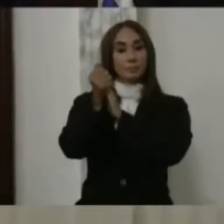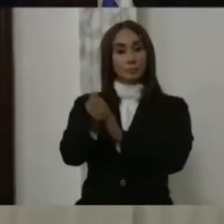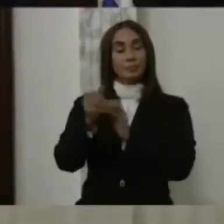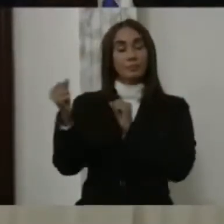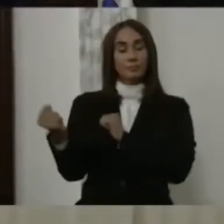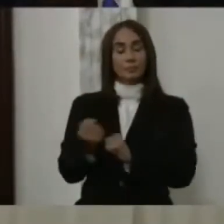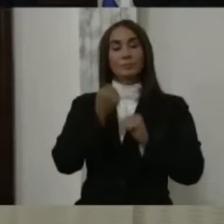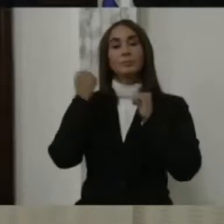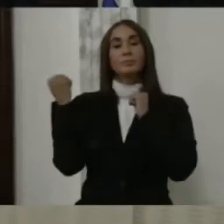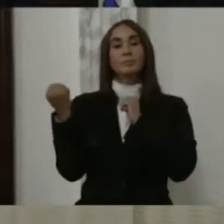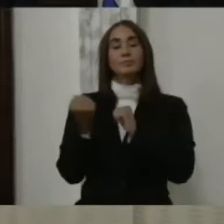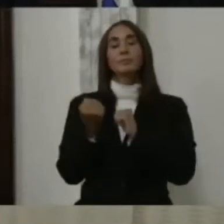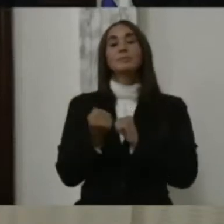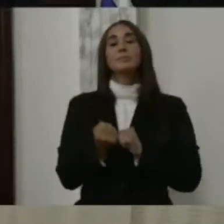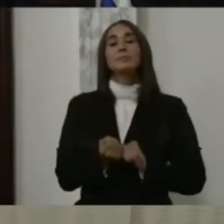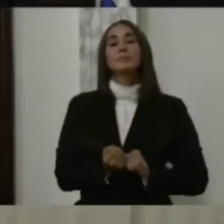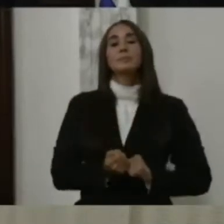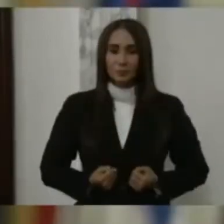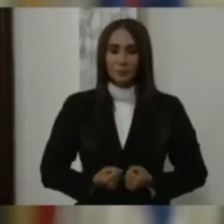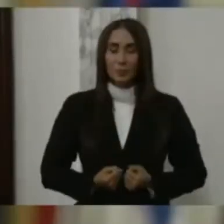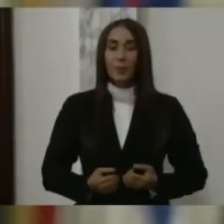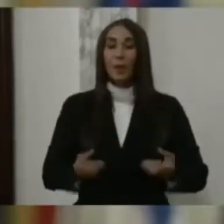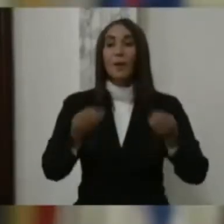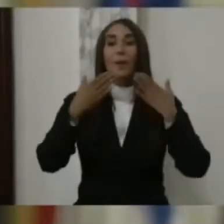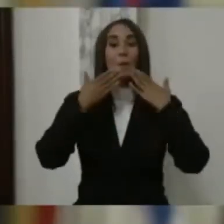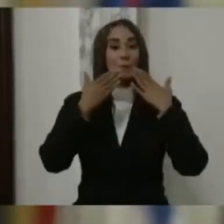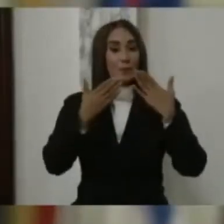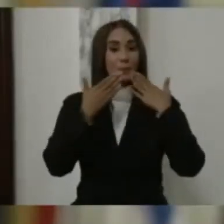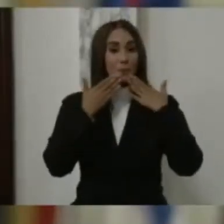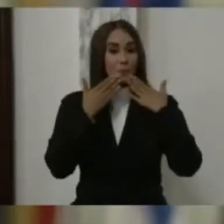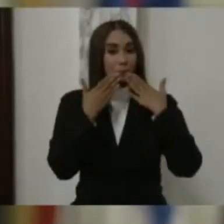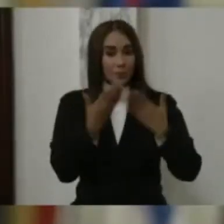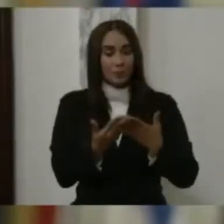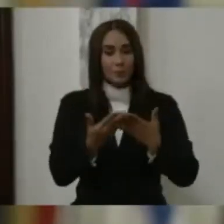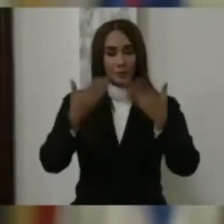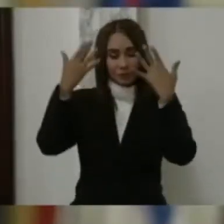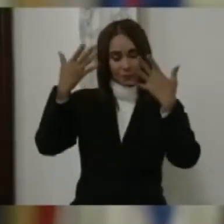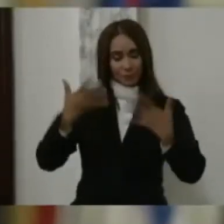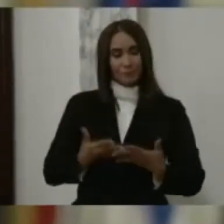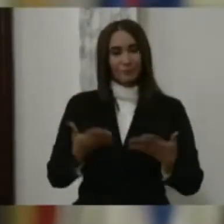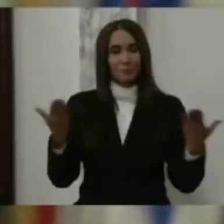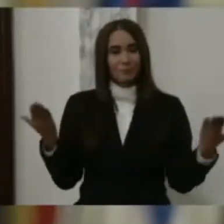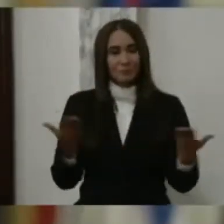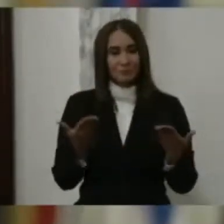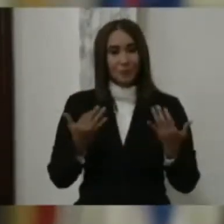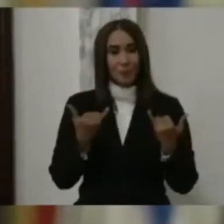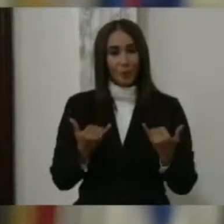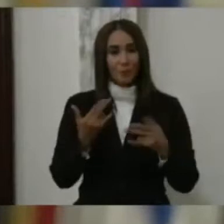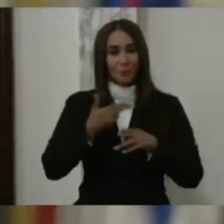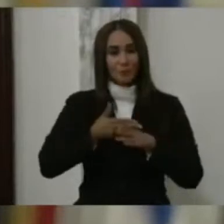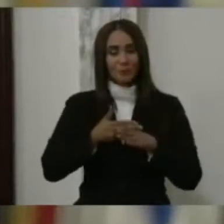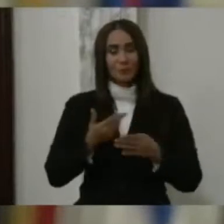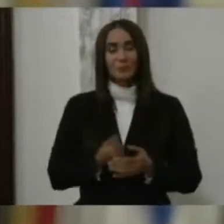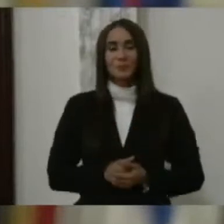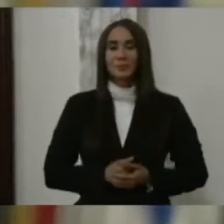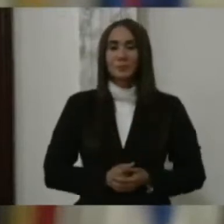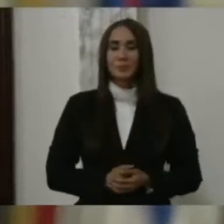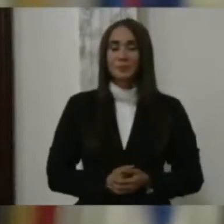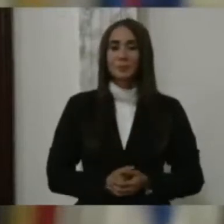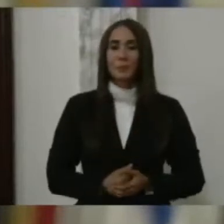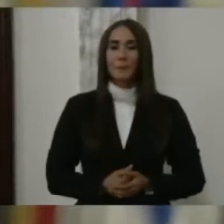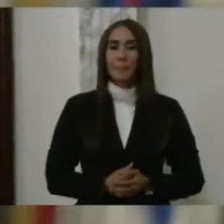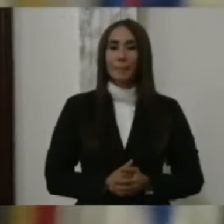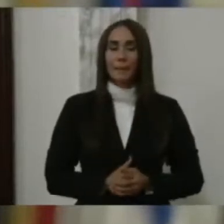será cubierto por la compañía norteamericana. En total serán 13 millones de dólares la inversión durante los